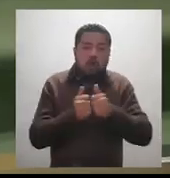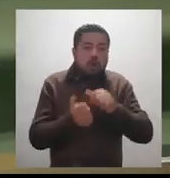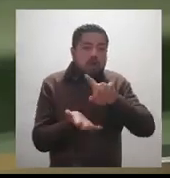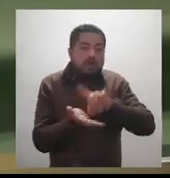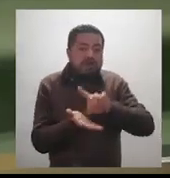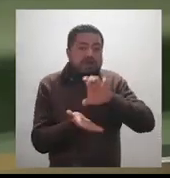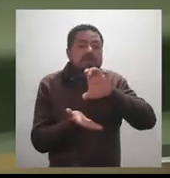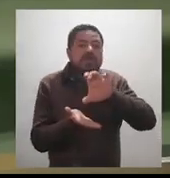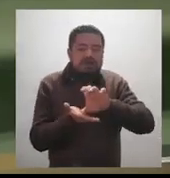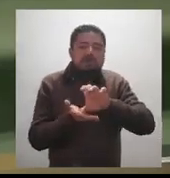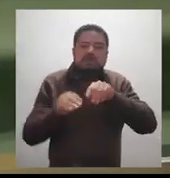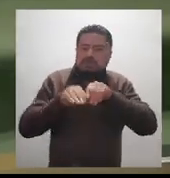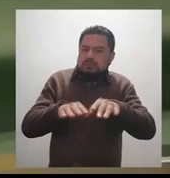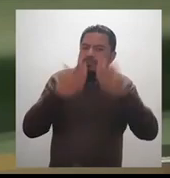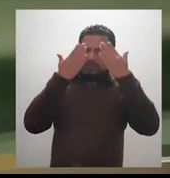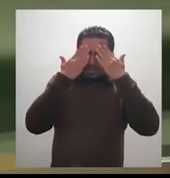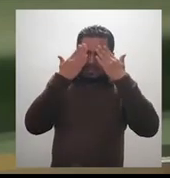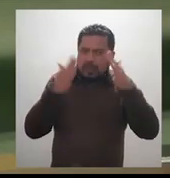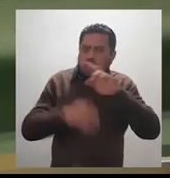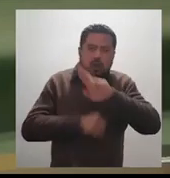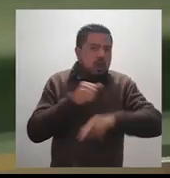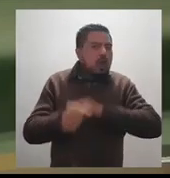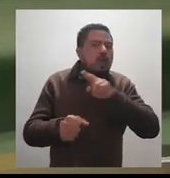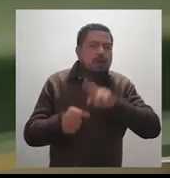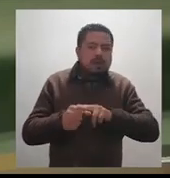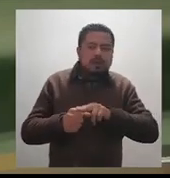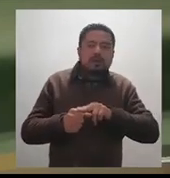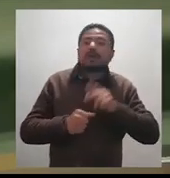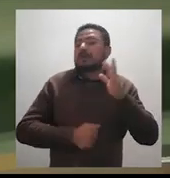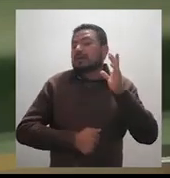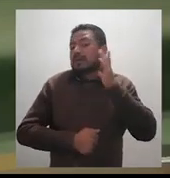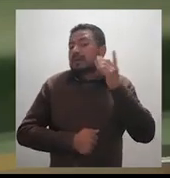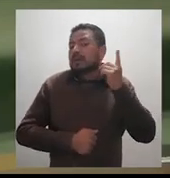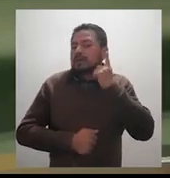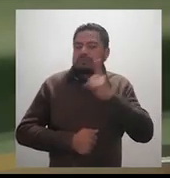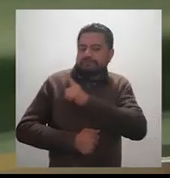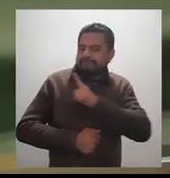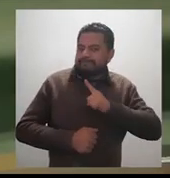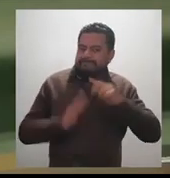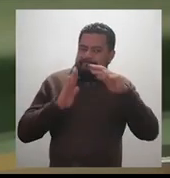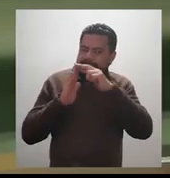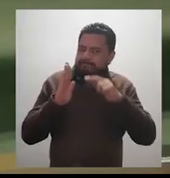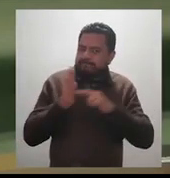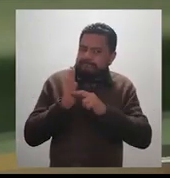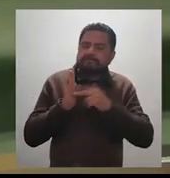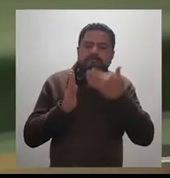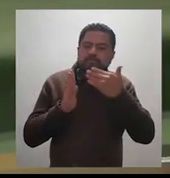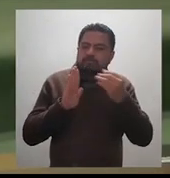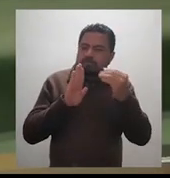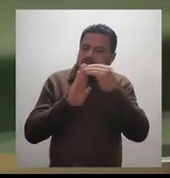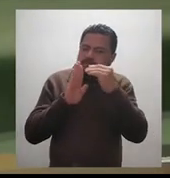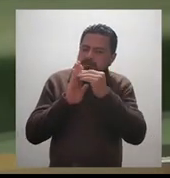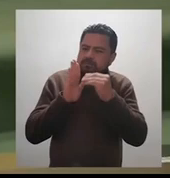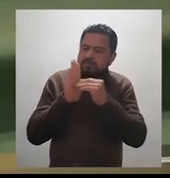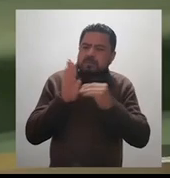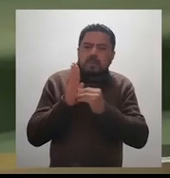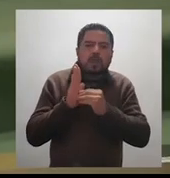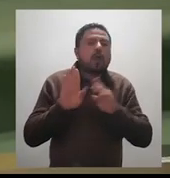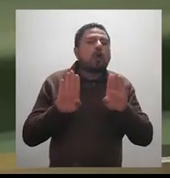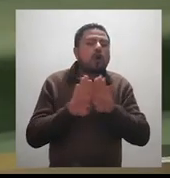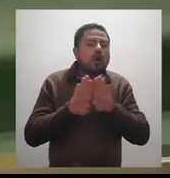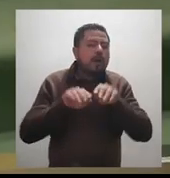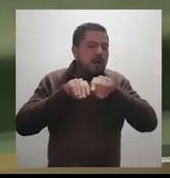con discapacidad, previa, pública, abierta y regular. El órgano legislativo debe establecer reglas, plazos razonables y